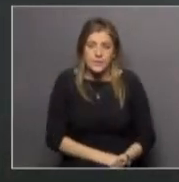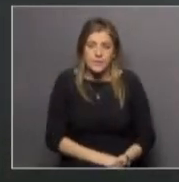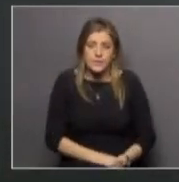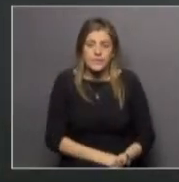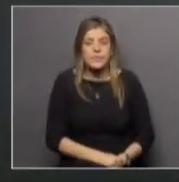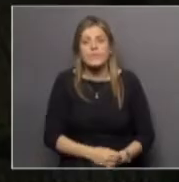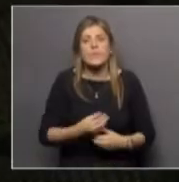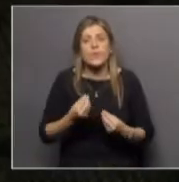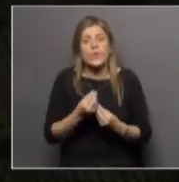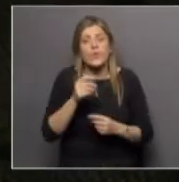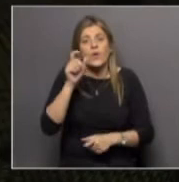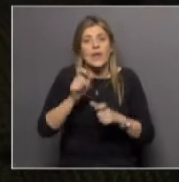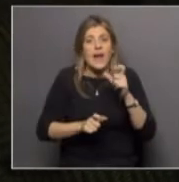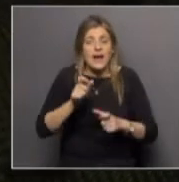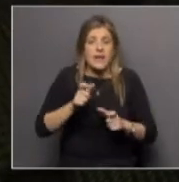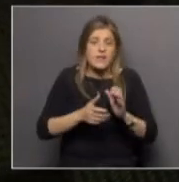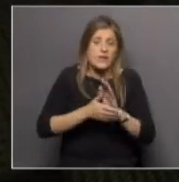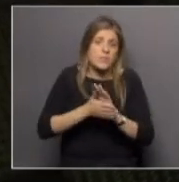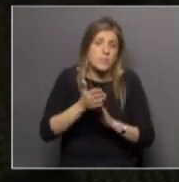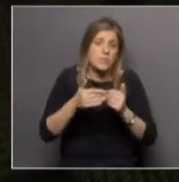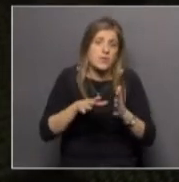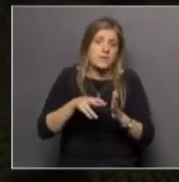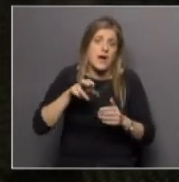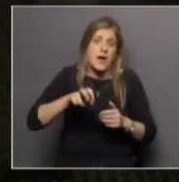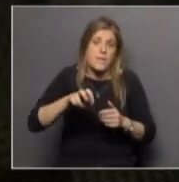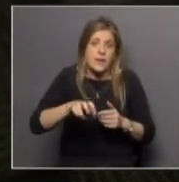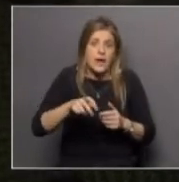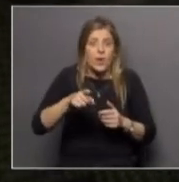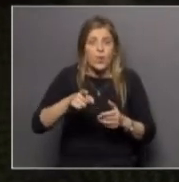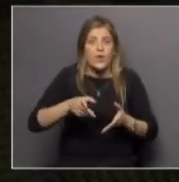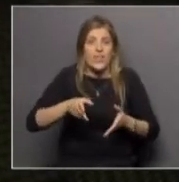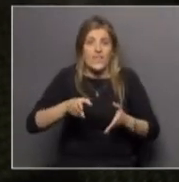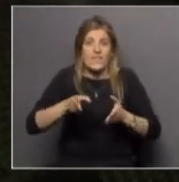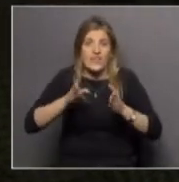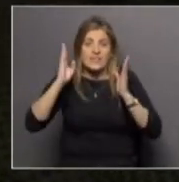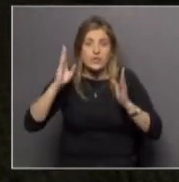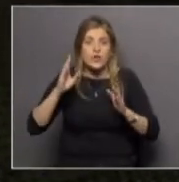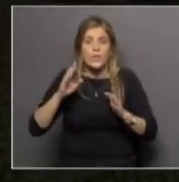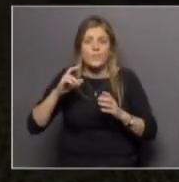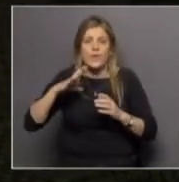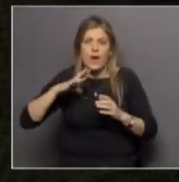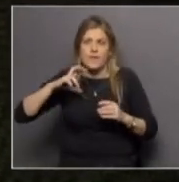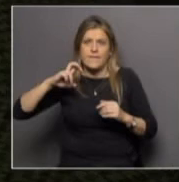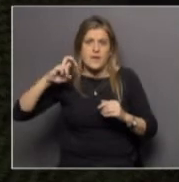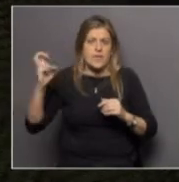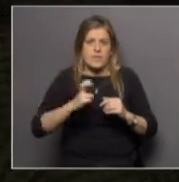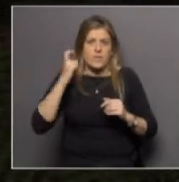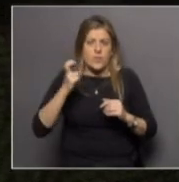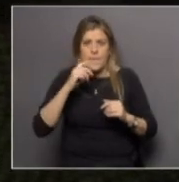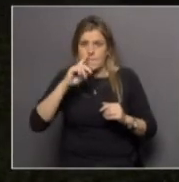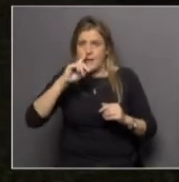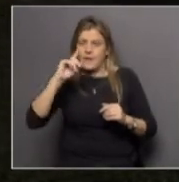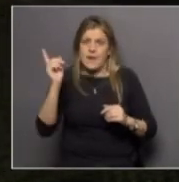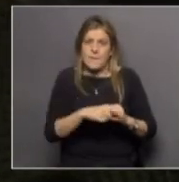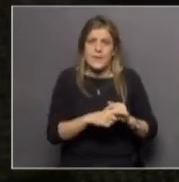Cuando la gente va caminando alrededor de un edificio de gran porte percibe viento de mayor velocidad y